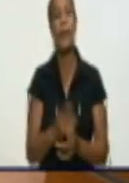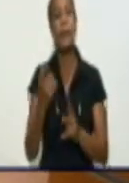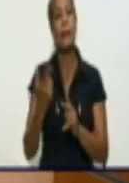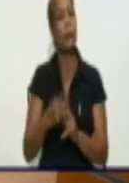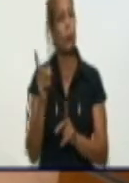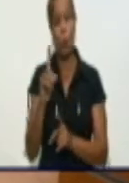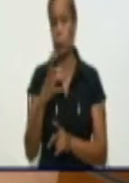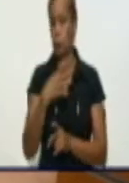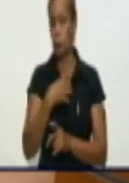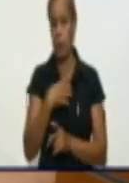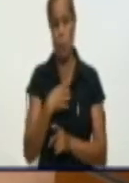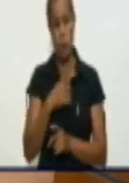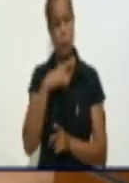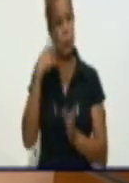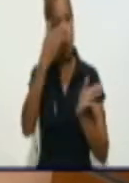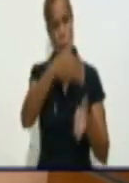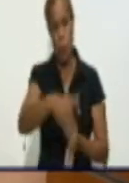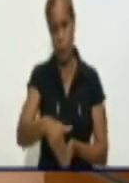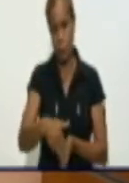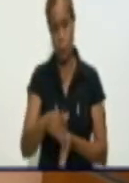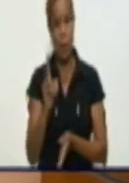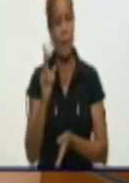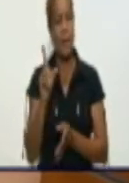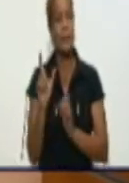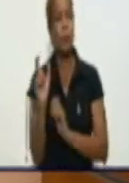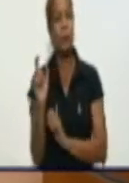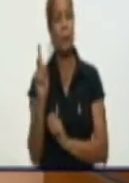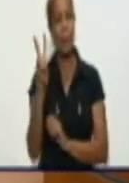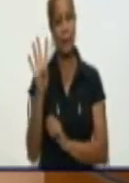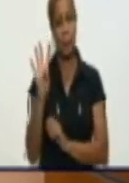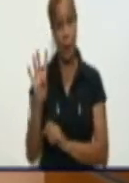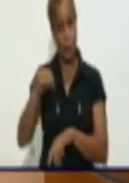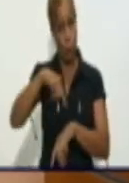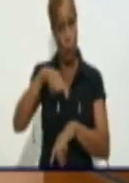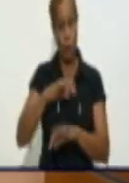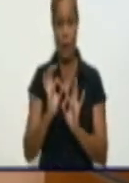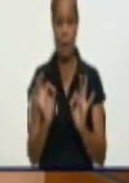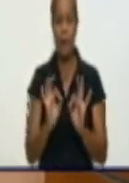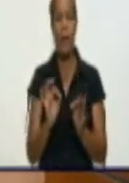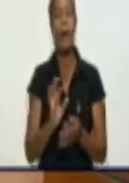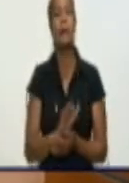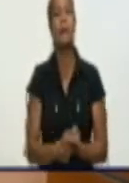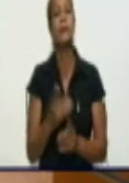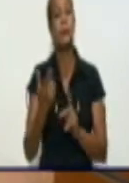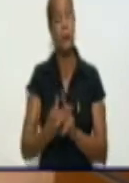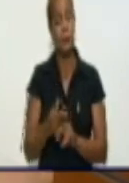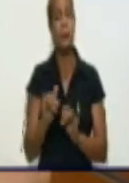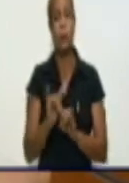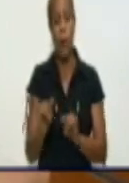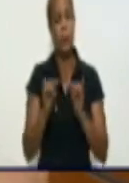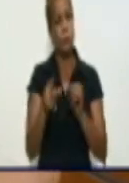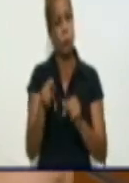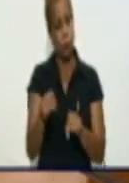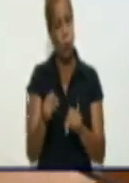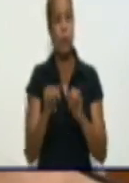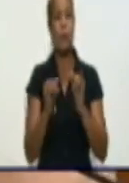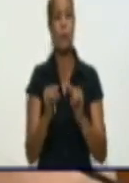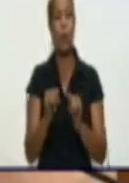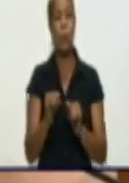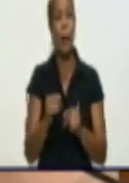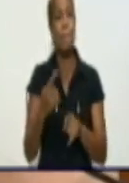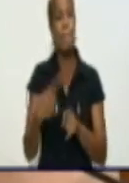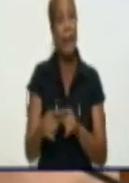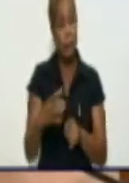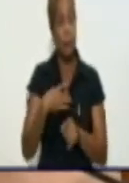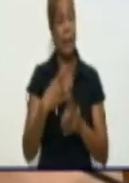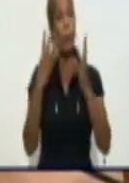tuvimos que lamentar ningún fallecido en las últimas 24 horas. Como tú dices, Jorge, hoy realmente a pesar del número,